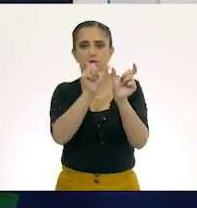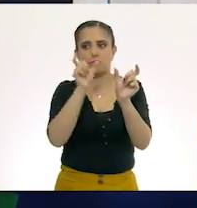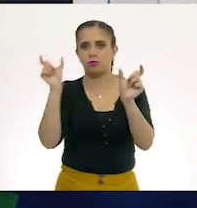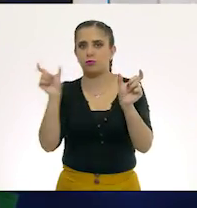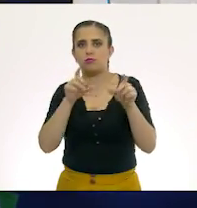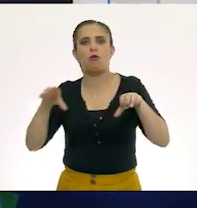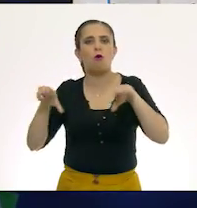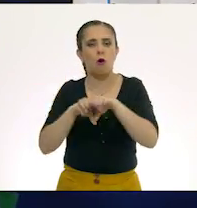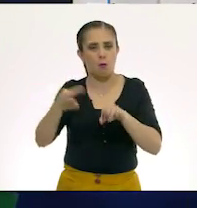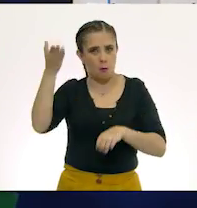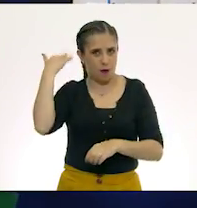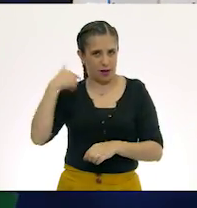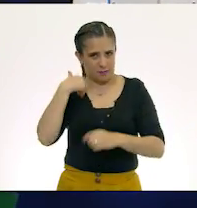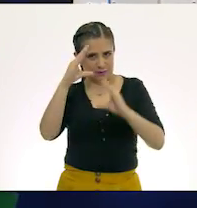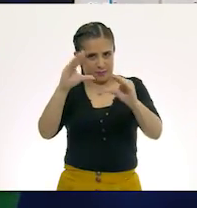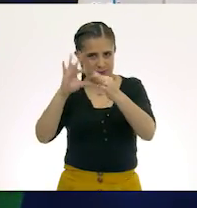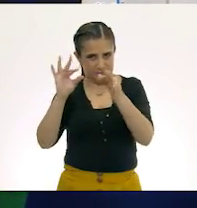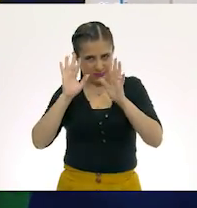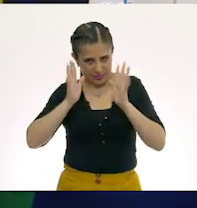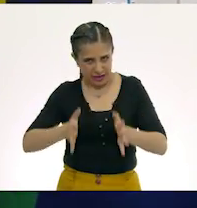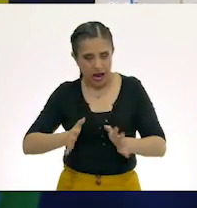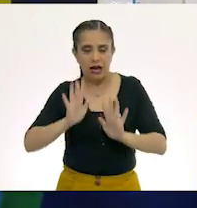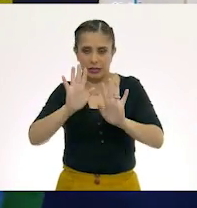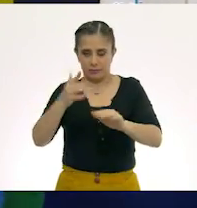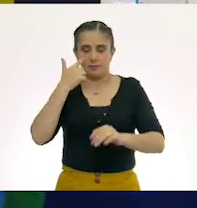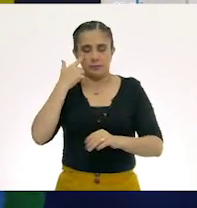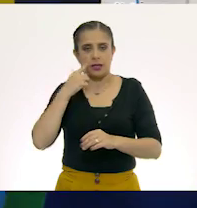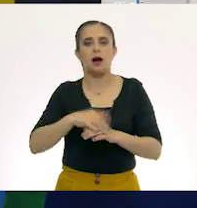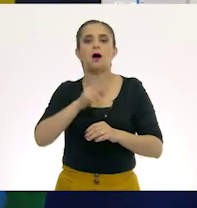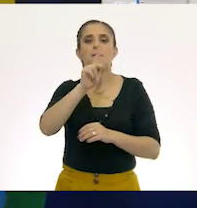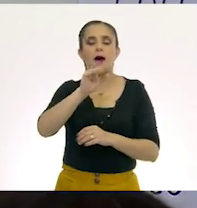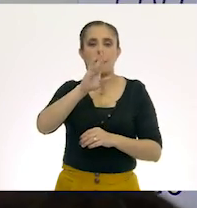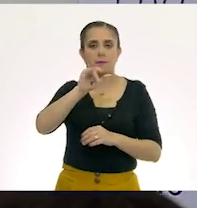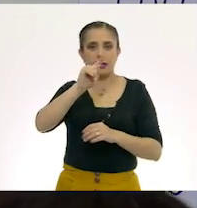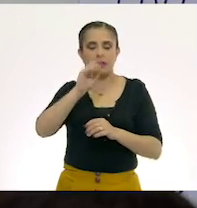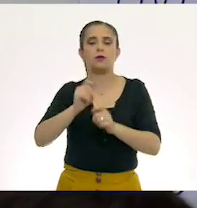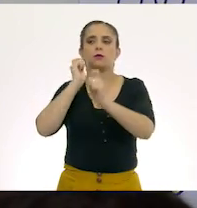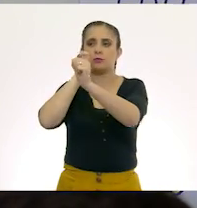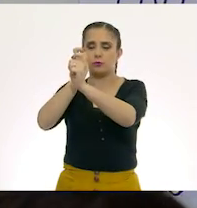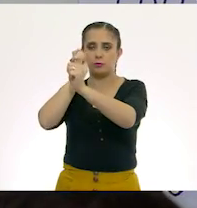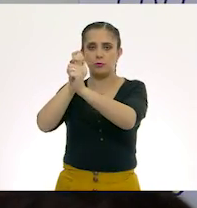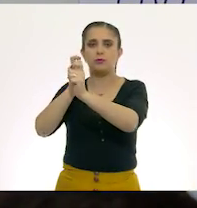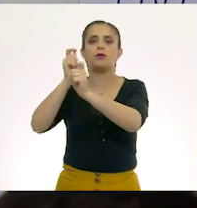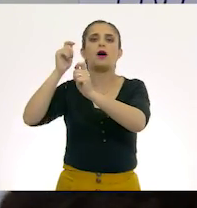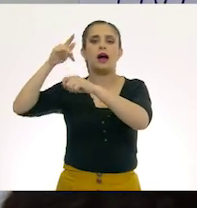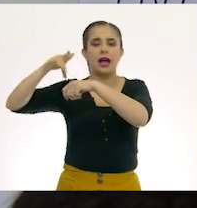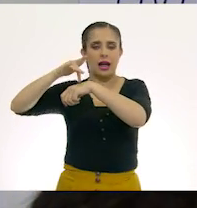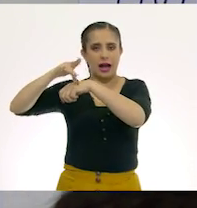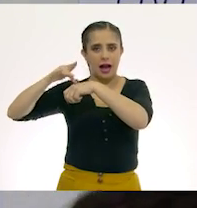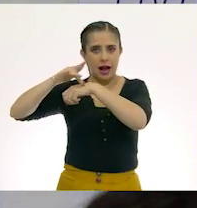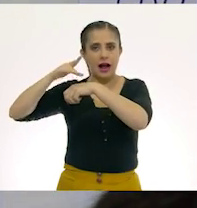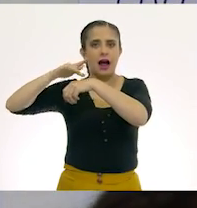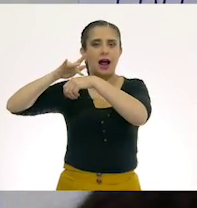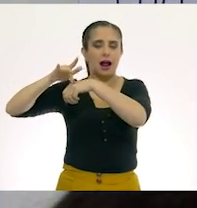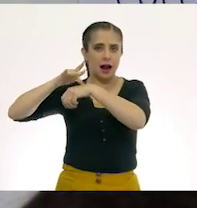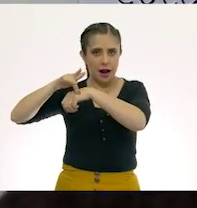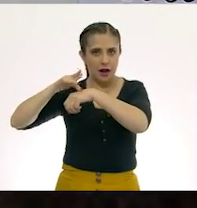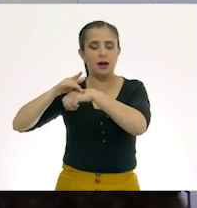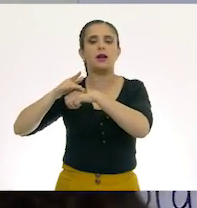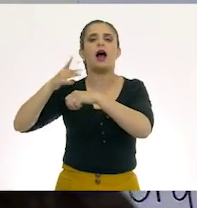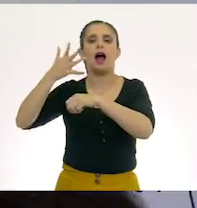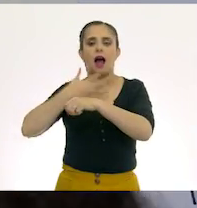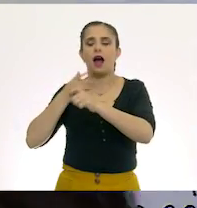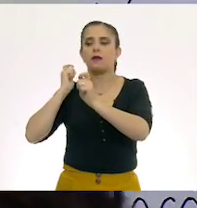trabalenguas. Ajá. Bien. Voy a leerlo. Dice, Pablito clavó un clavito en la calva de un calvito. En la calva de un calvito,